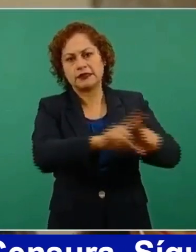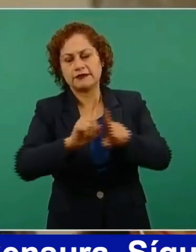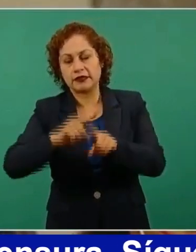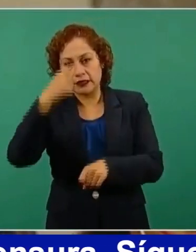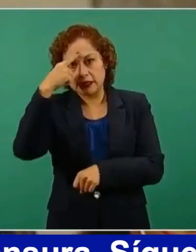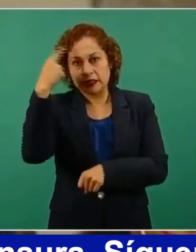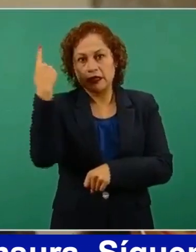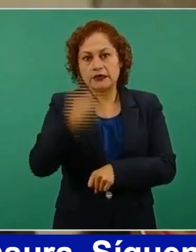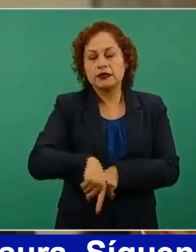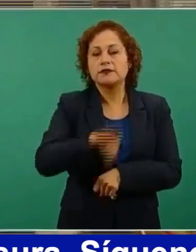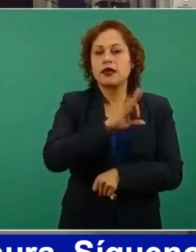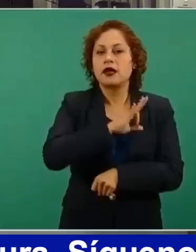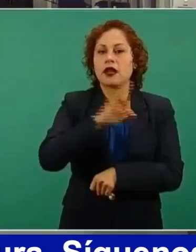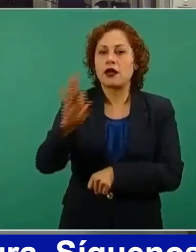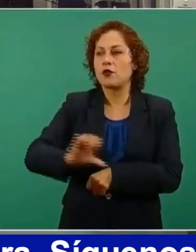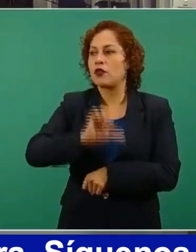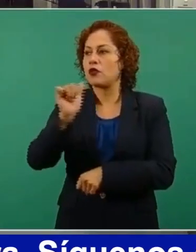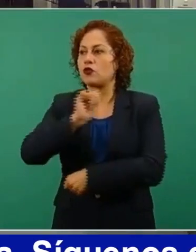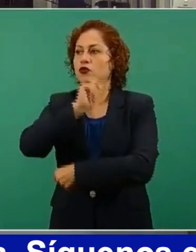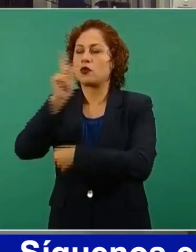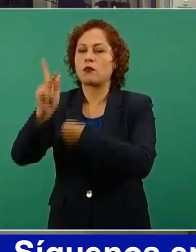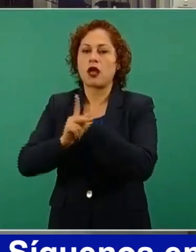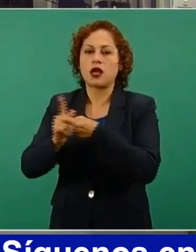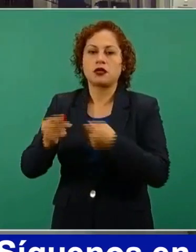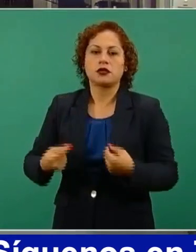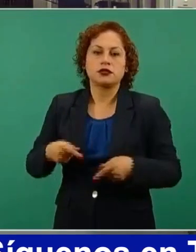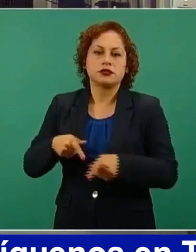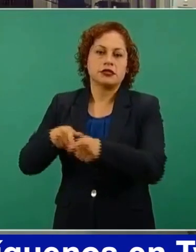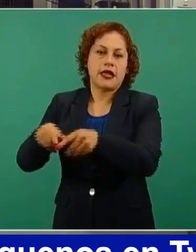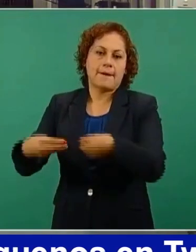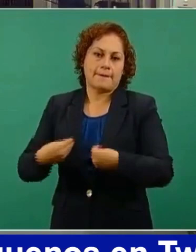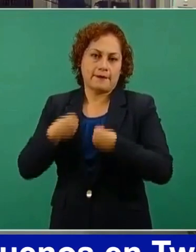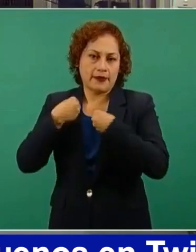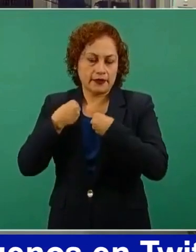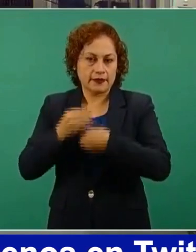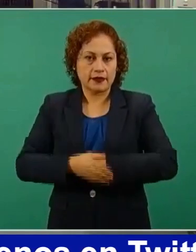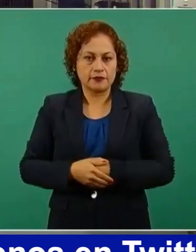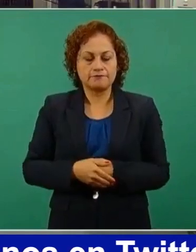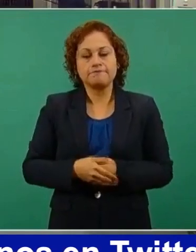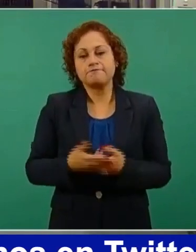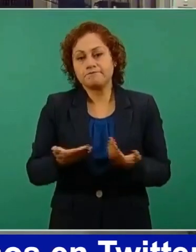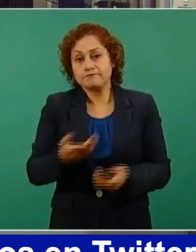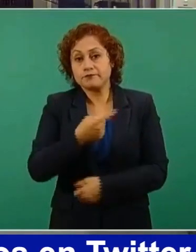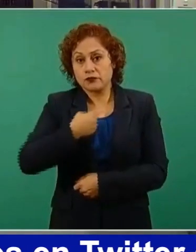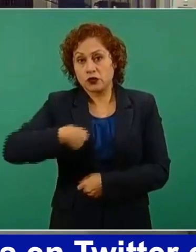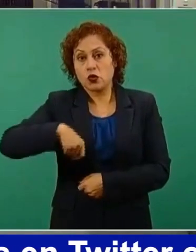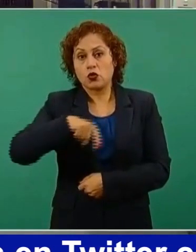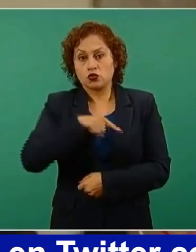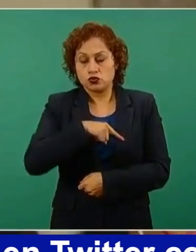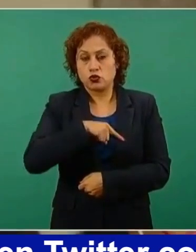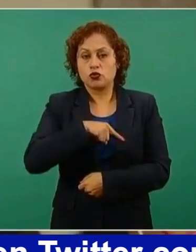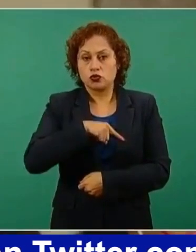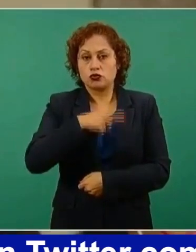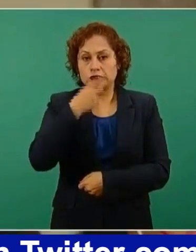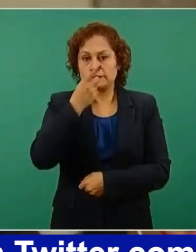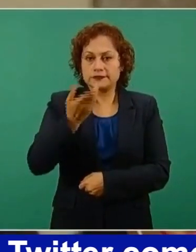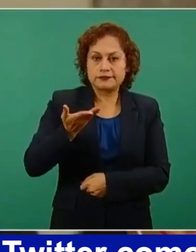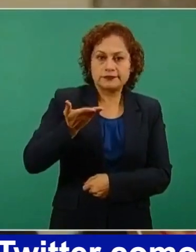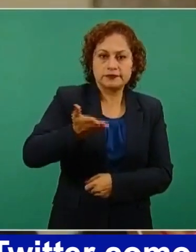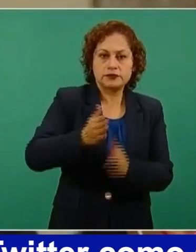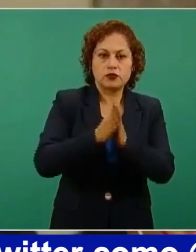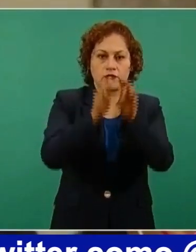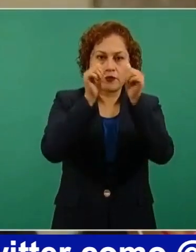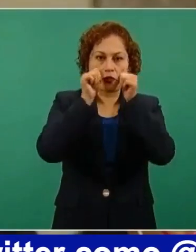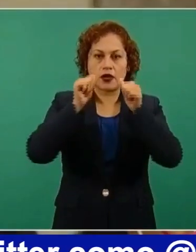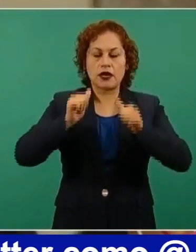sobrevivencia en un país ajeno al nuestro. Le reiteramos nuestra distinguida consideración al respecto, atentamente